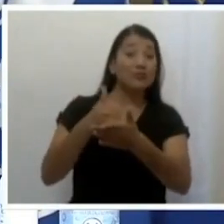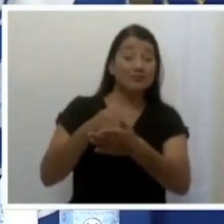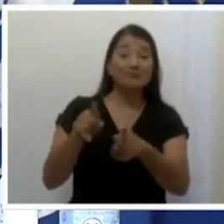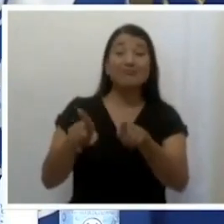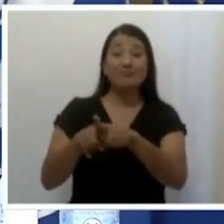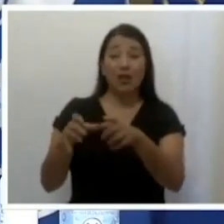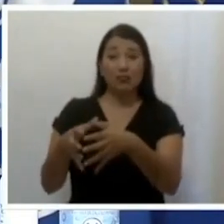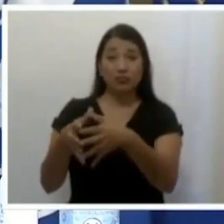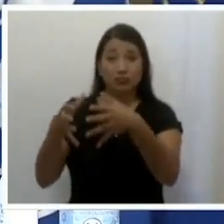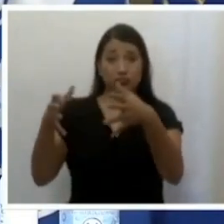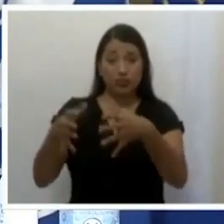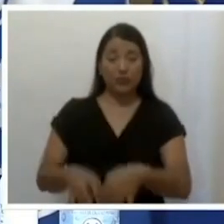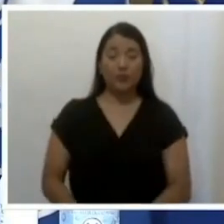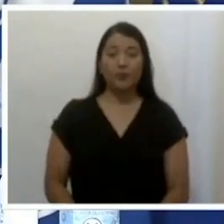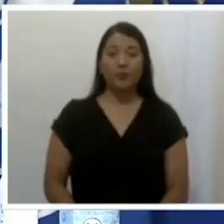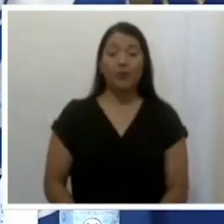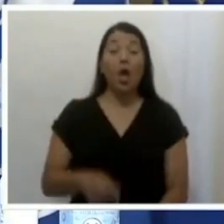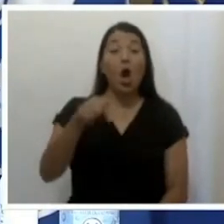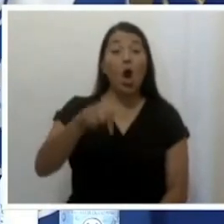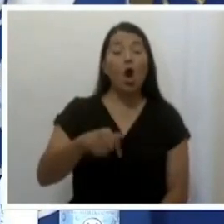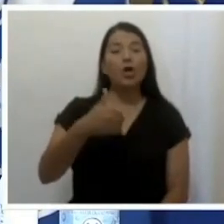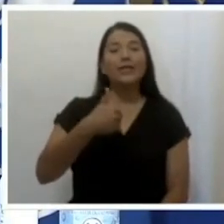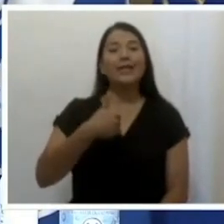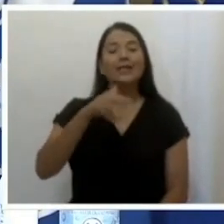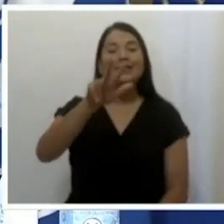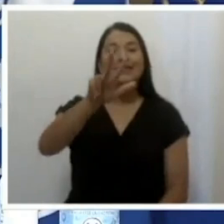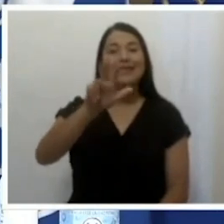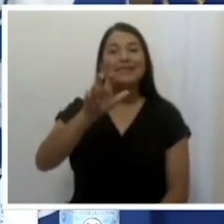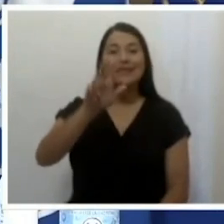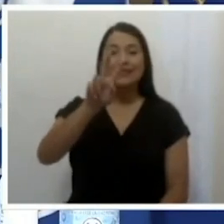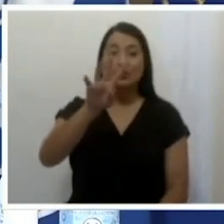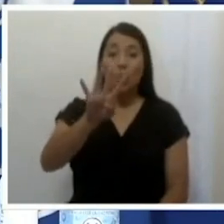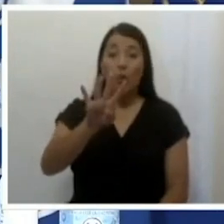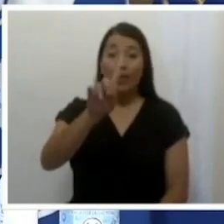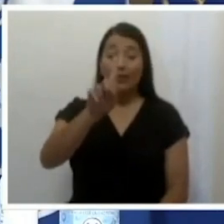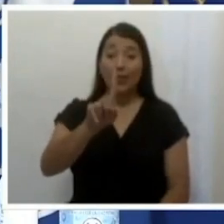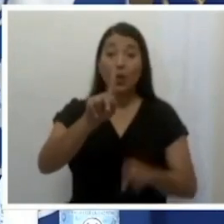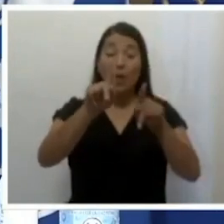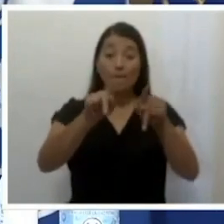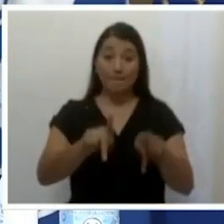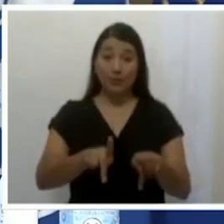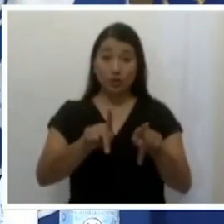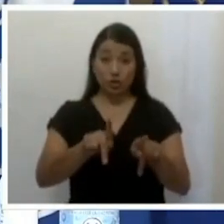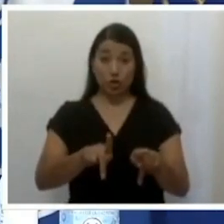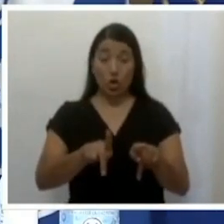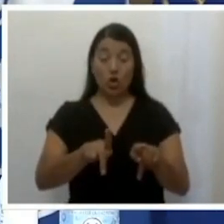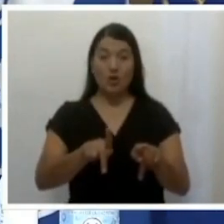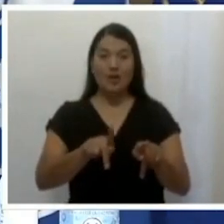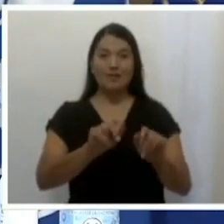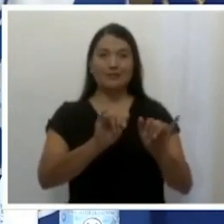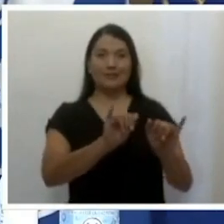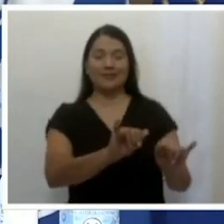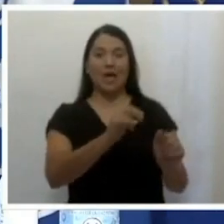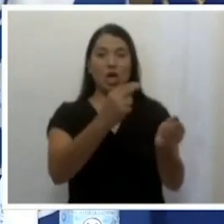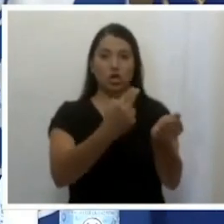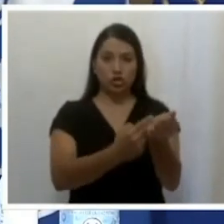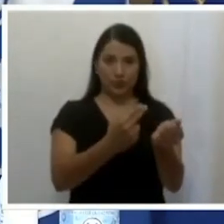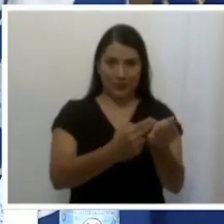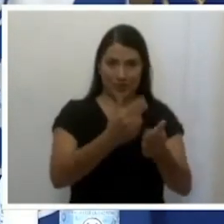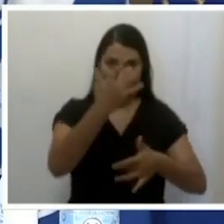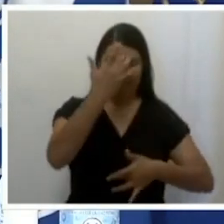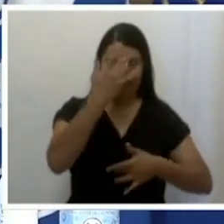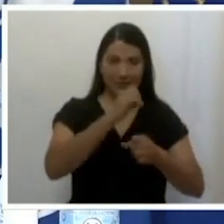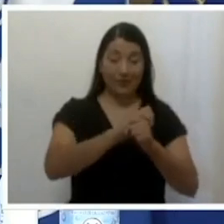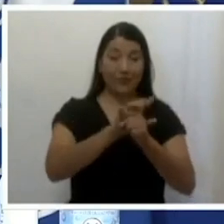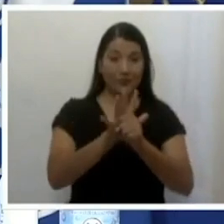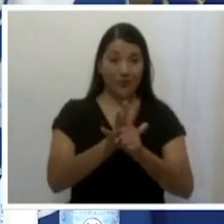Hoy tenemos 341 personas o pacientes COVID-19 en nuestros hospitales, de los